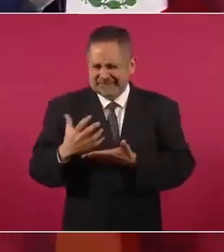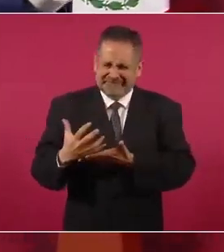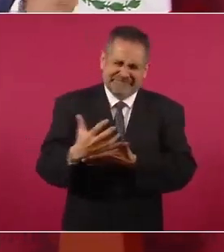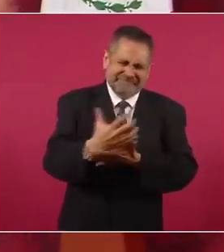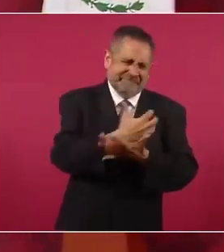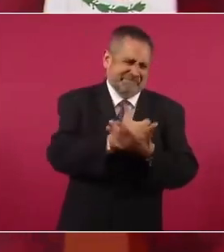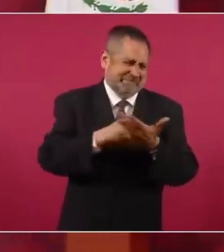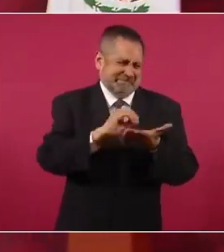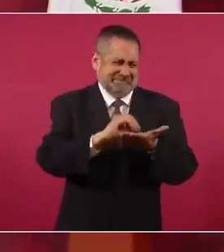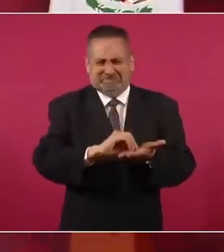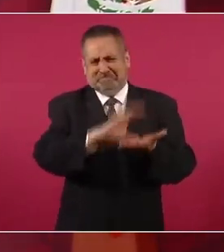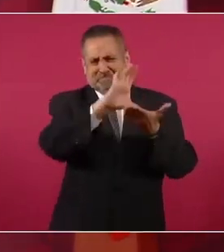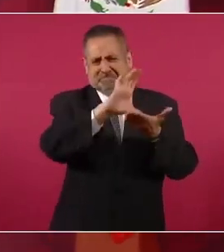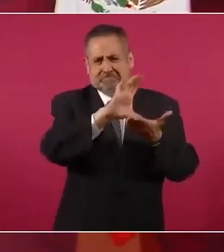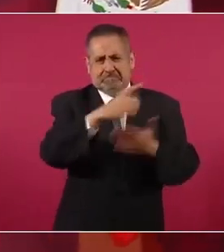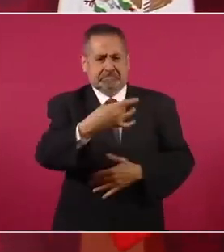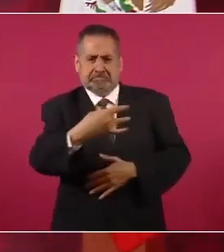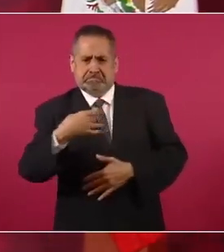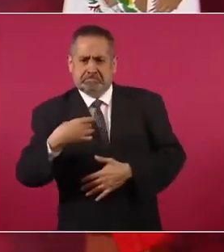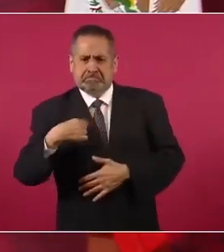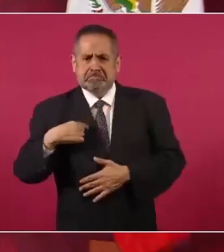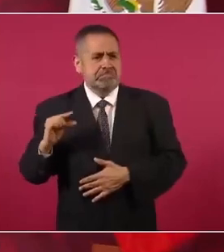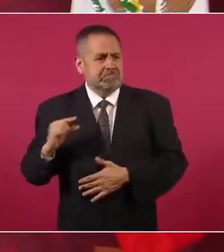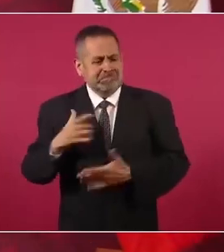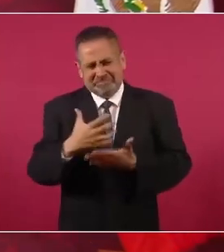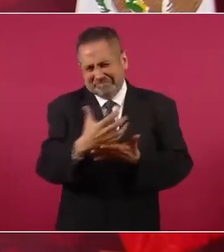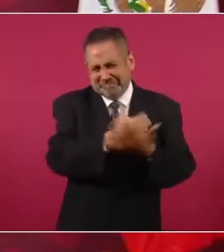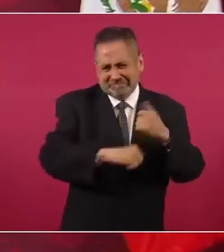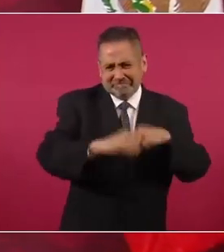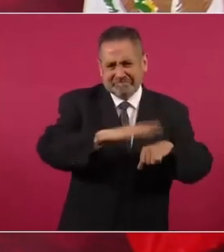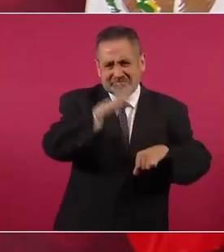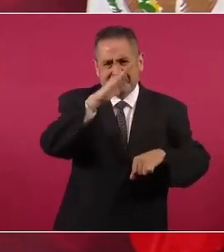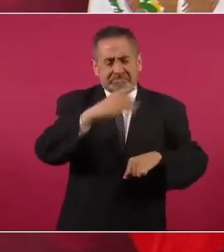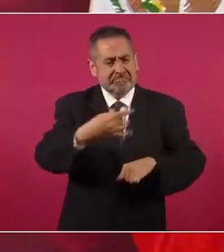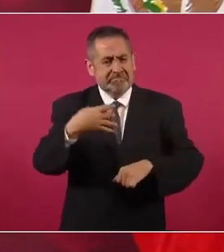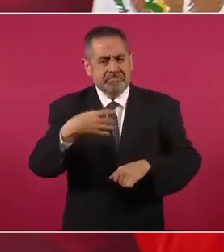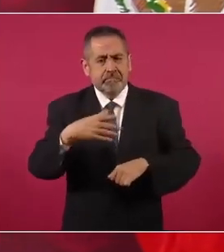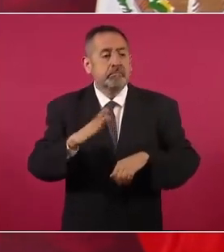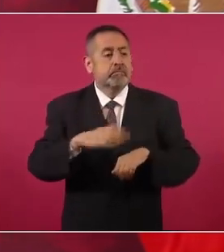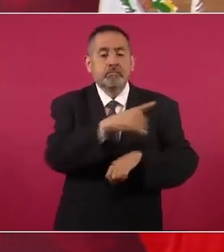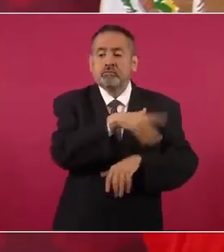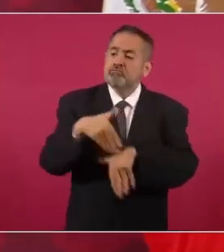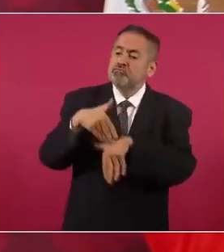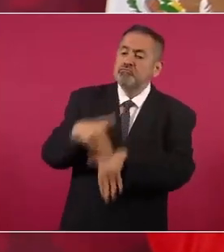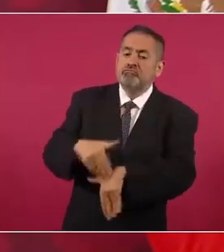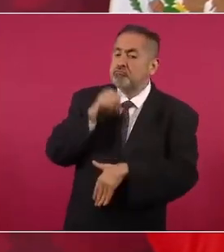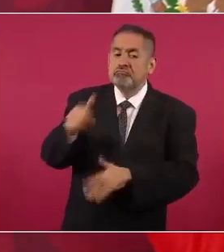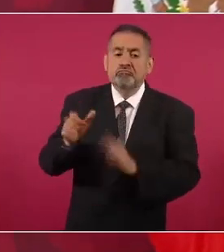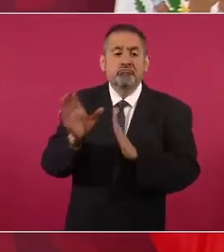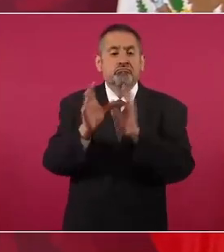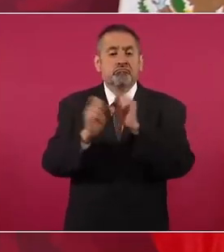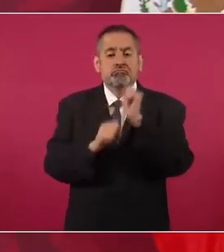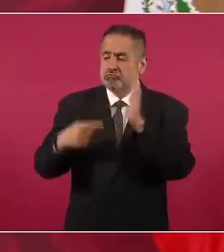el presidente, porque ellos no acataron lo que establece la Constitución.